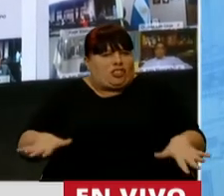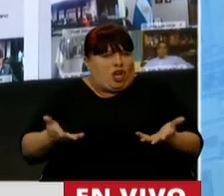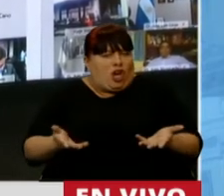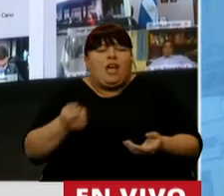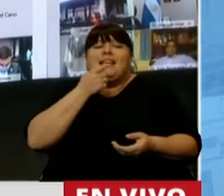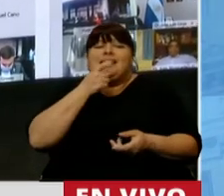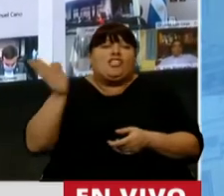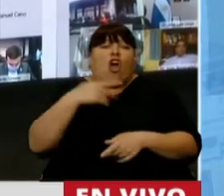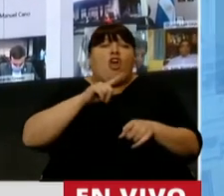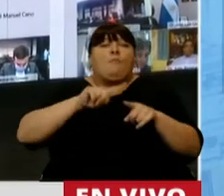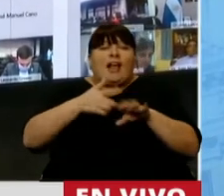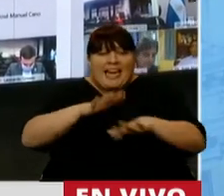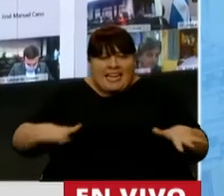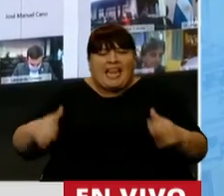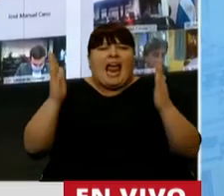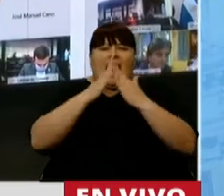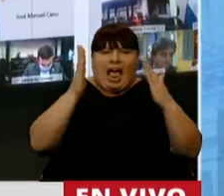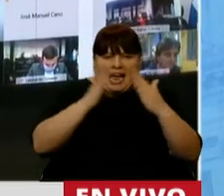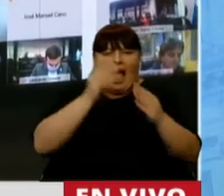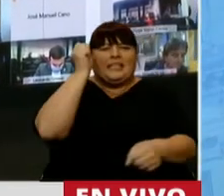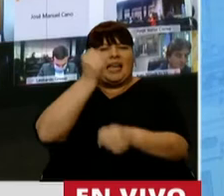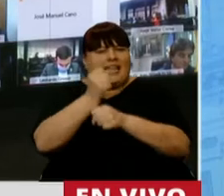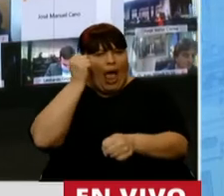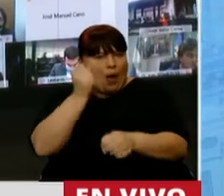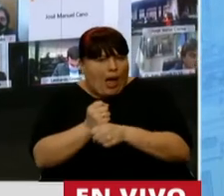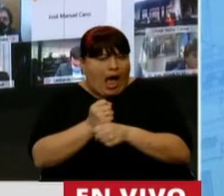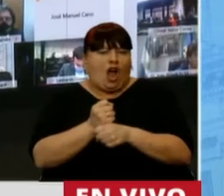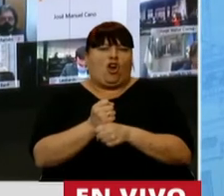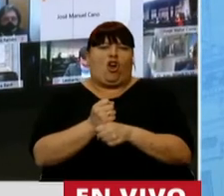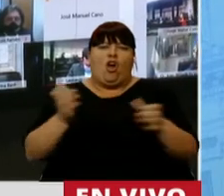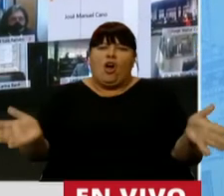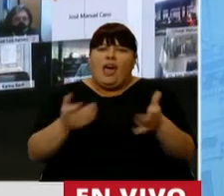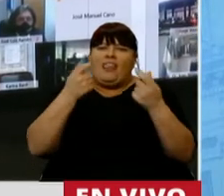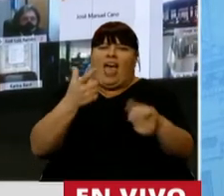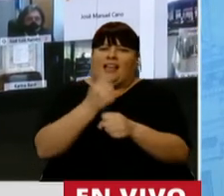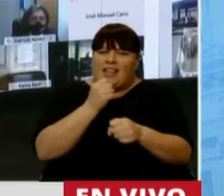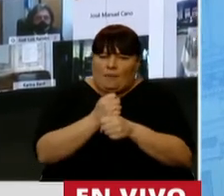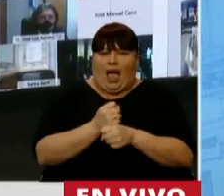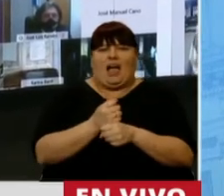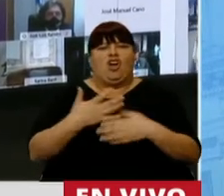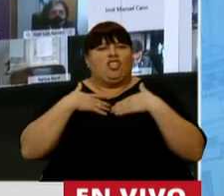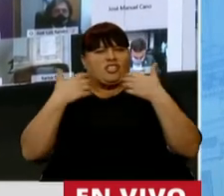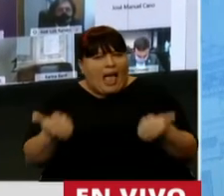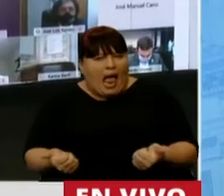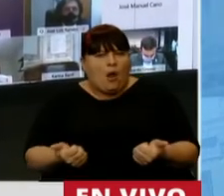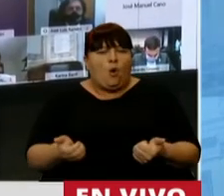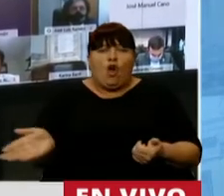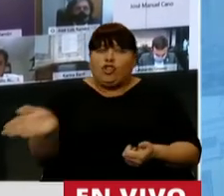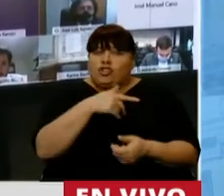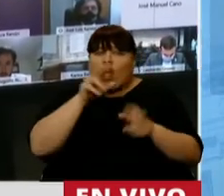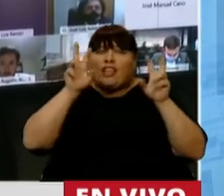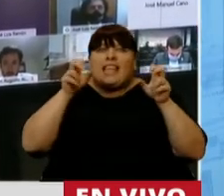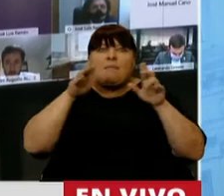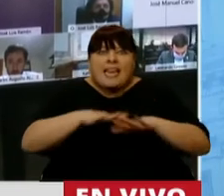por lo tanto si todo es política de niñez, la vivienda, el trabajo, la promoción del empleo, la salud, si todo es